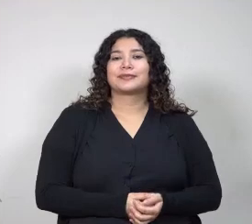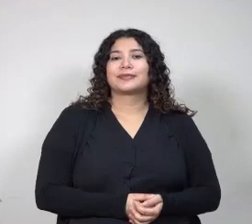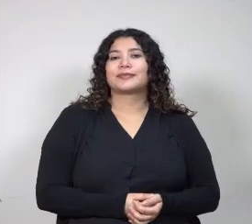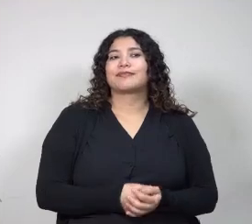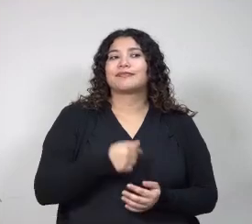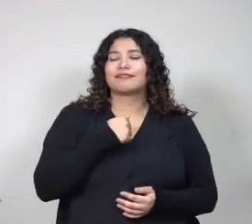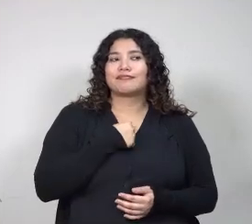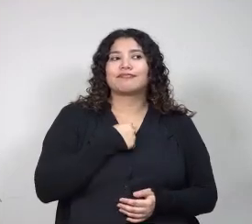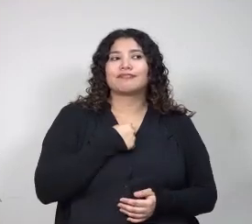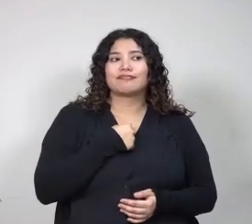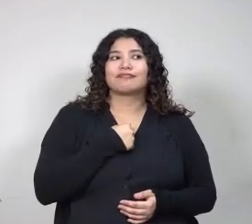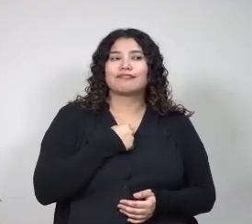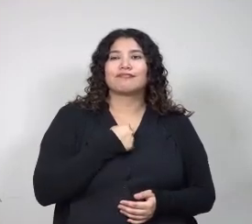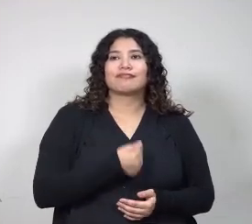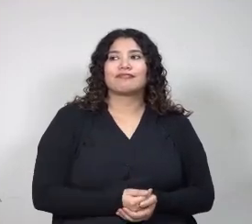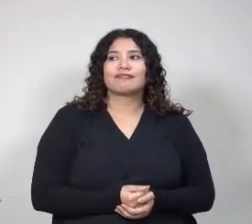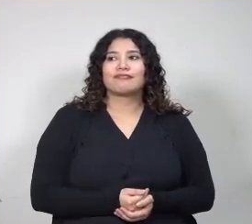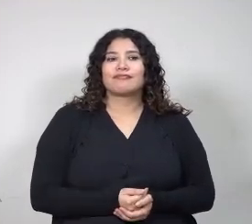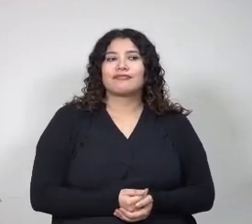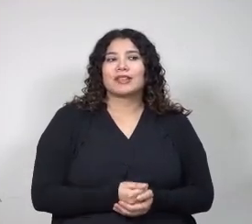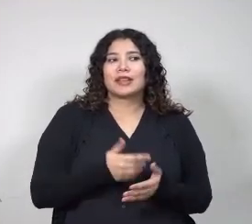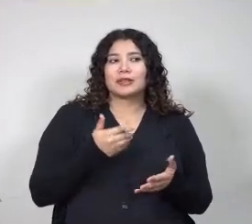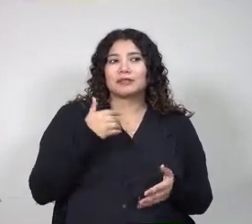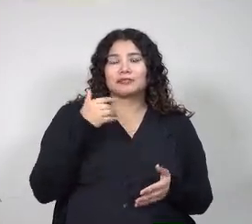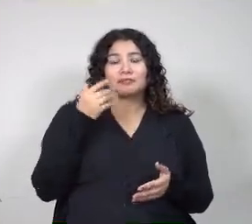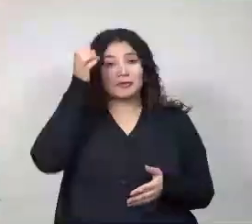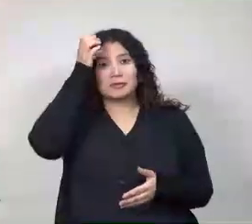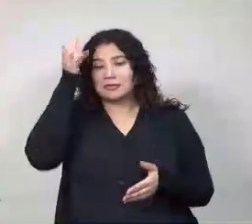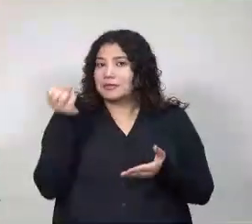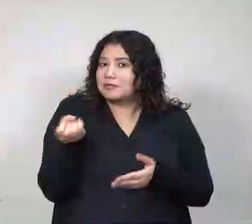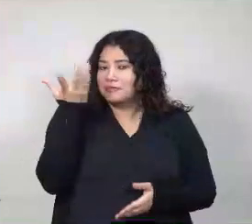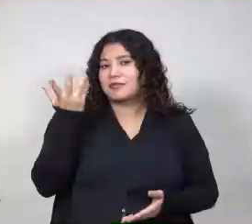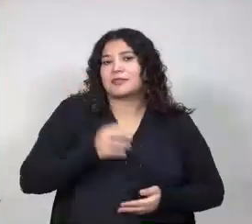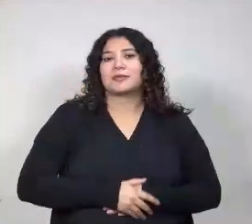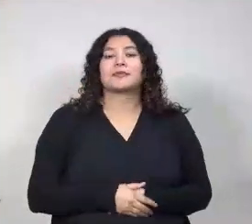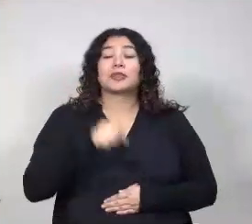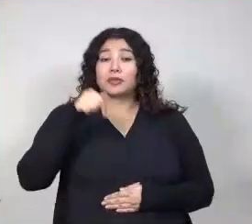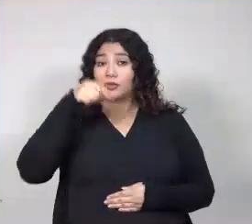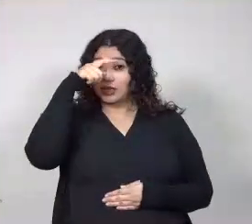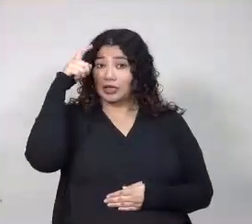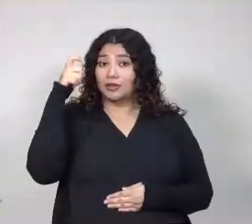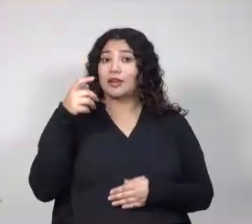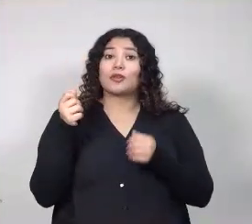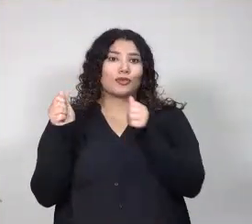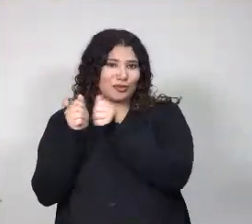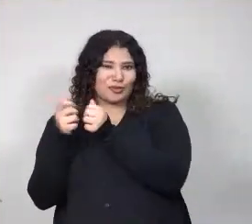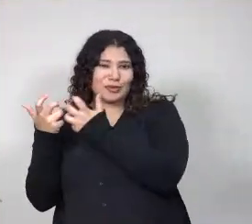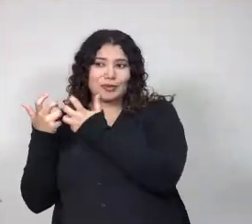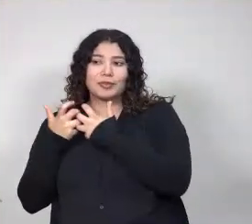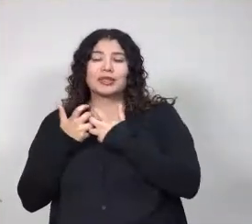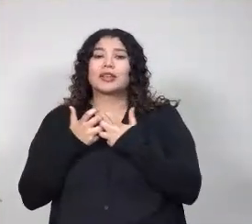la verdad que me ha abierto una nueva área de conocimientos. Desde ahora mi trabajo será, junto con mis compañeros, hacer las